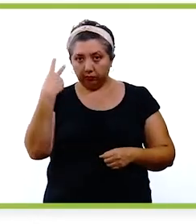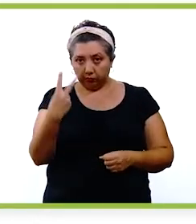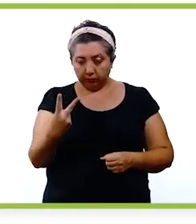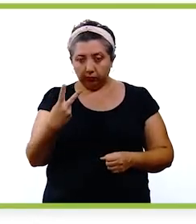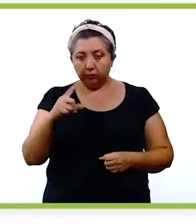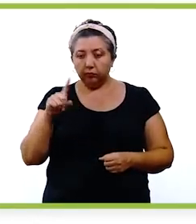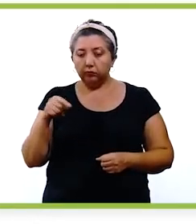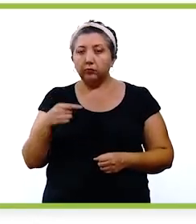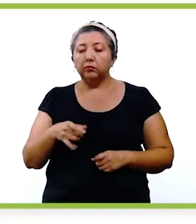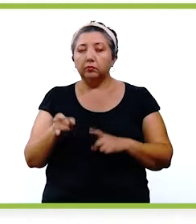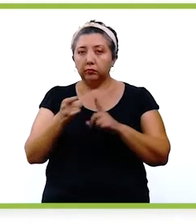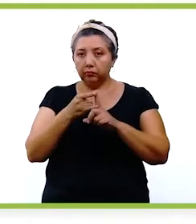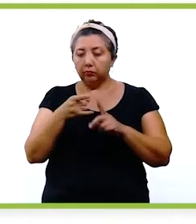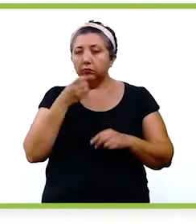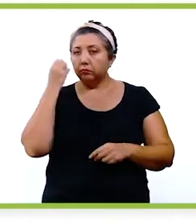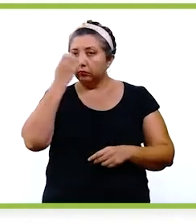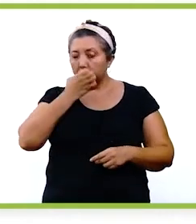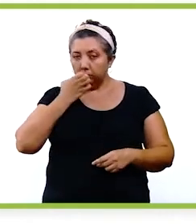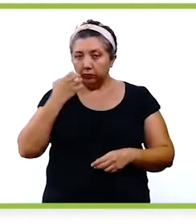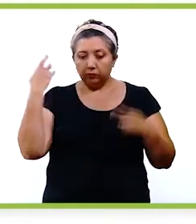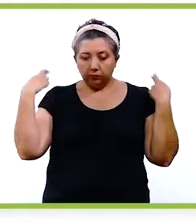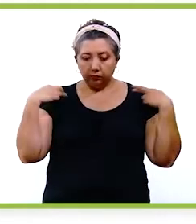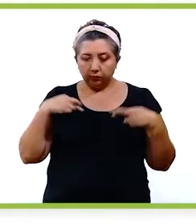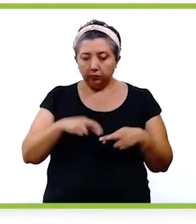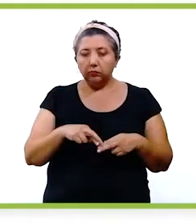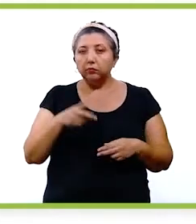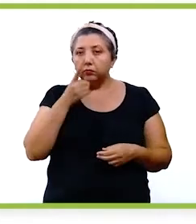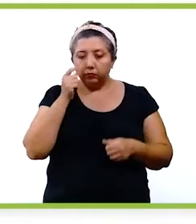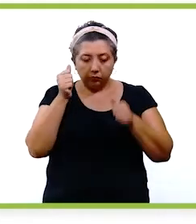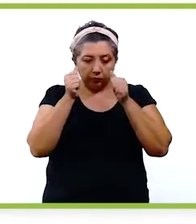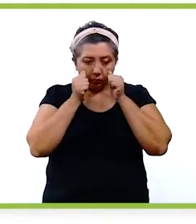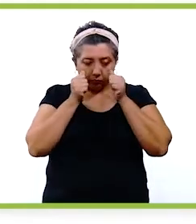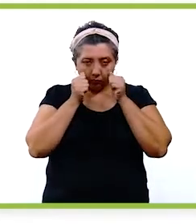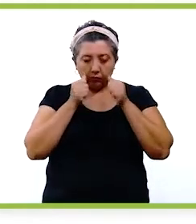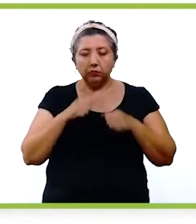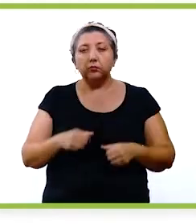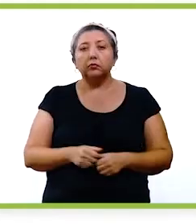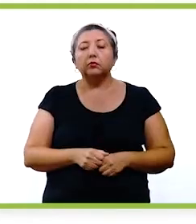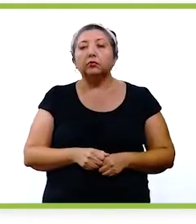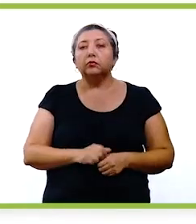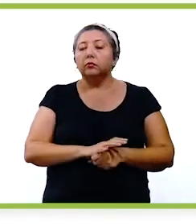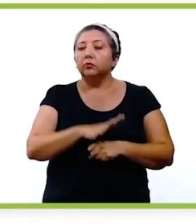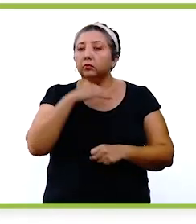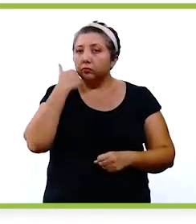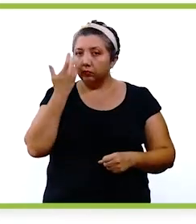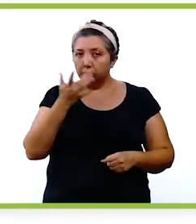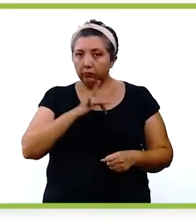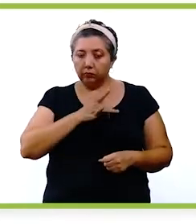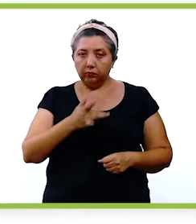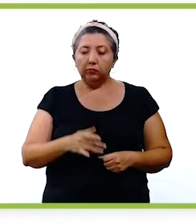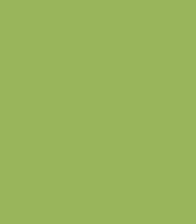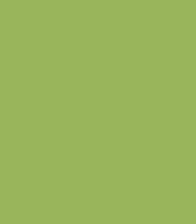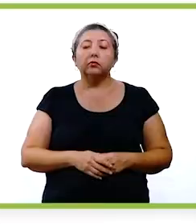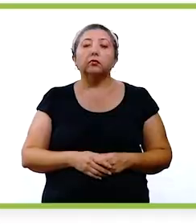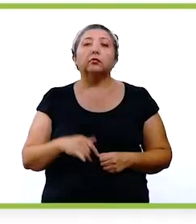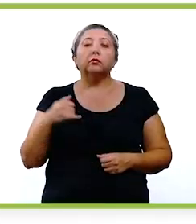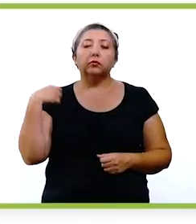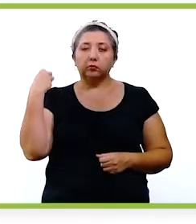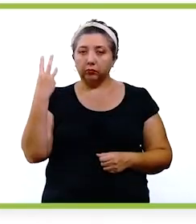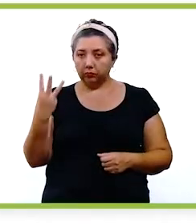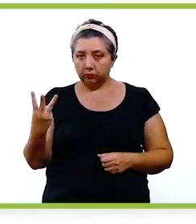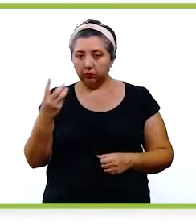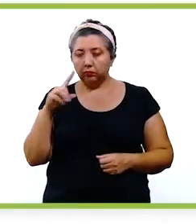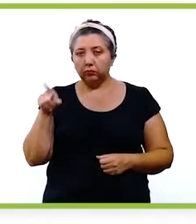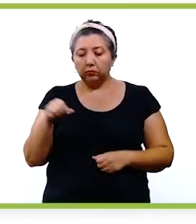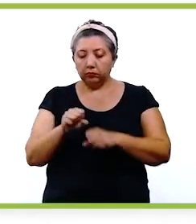filtro es en la puerta de las escuelas, donde los maestros, directores van a estar muy atentos para poder detectar cualquier síntoma que se presente. Y el tercero,